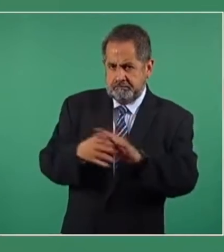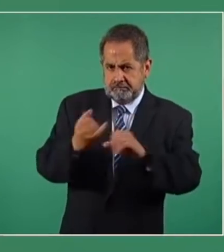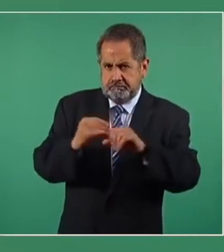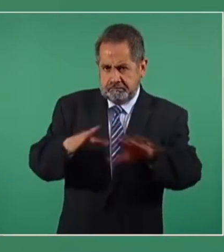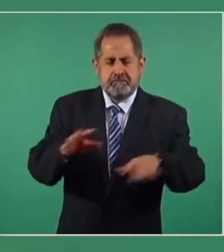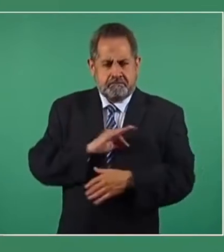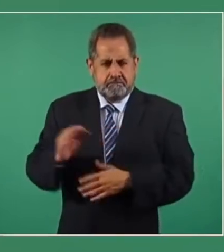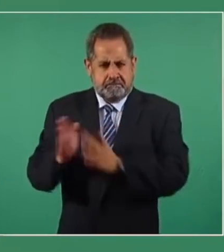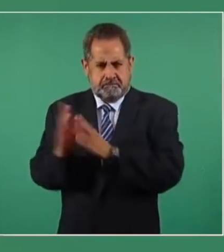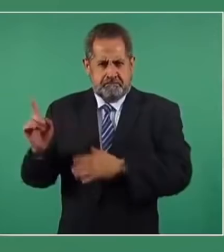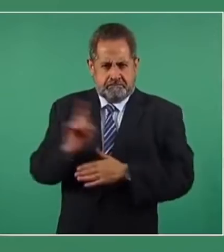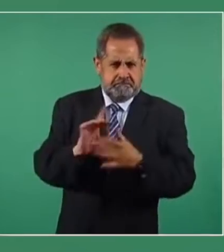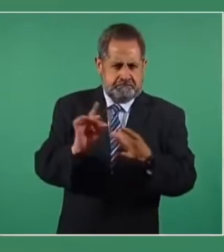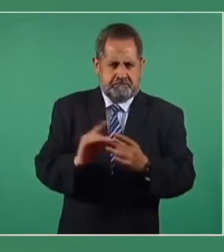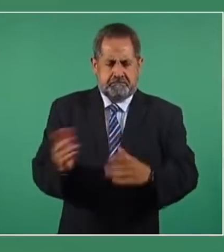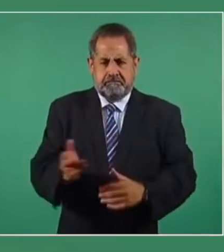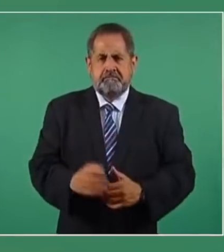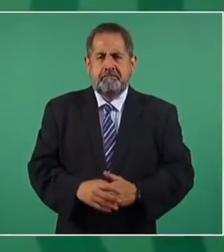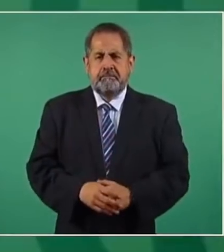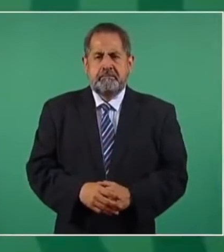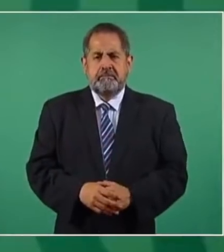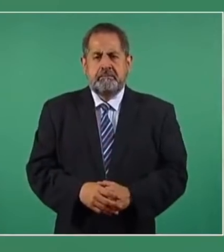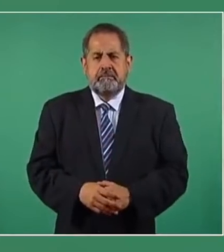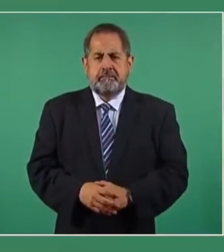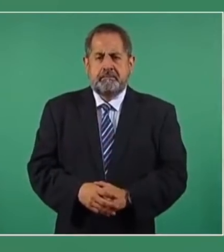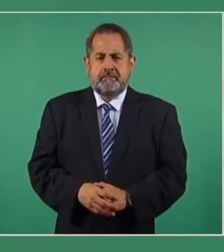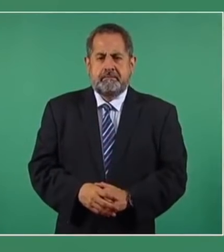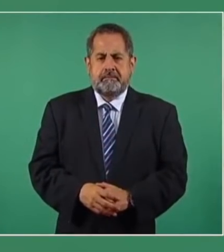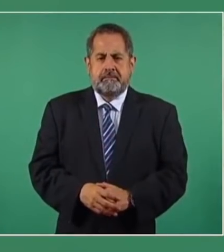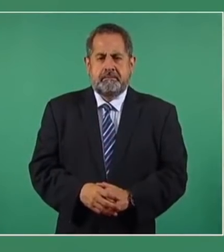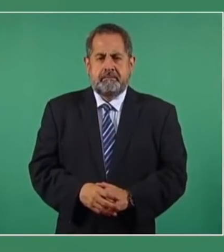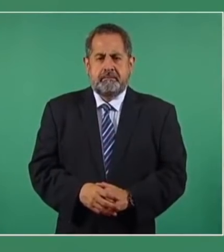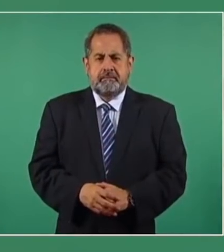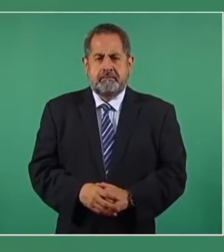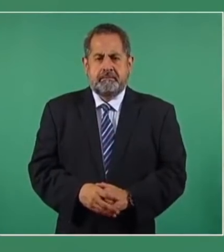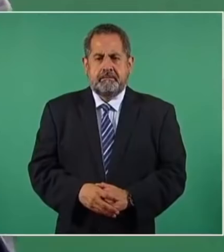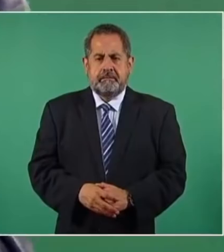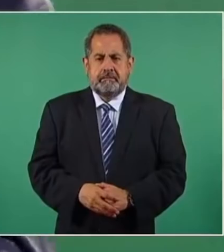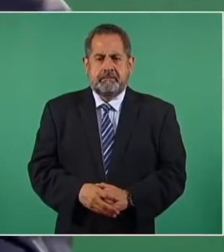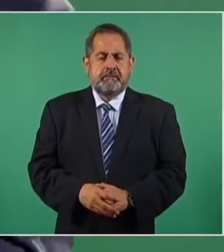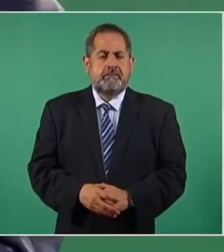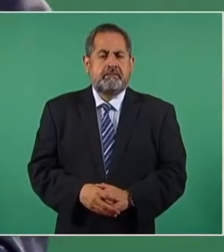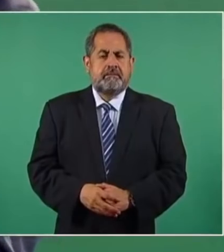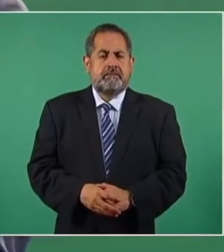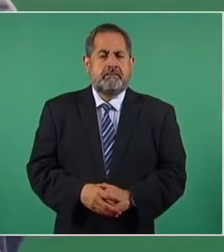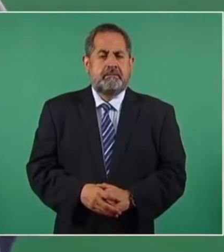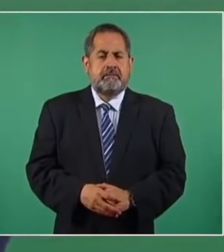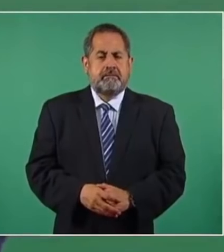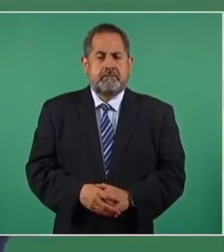Todo el tiempo, todo el tiempo. Y de repente lo agarraron en serio, como era, pues. Le dijeron, oye, ¿por qué no se está